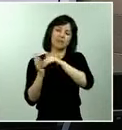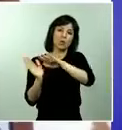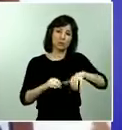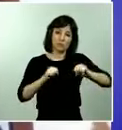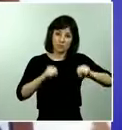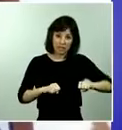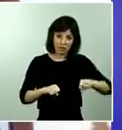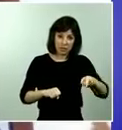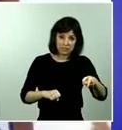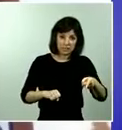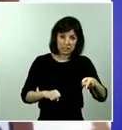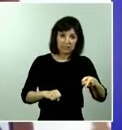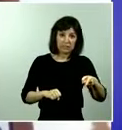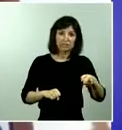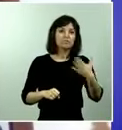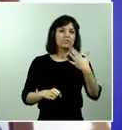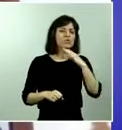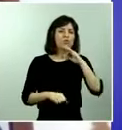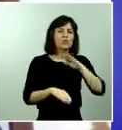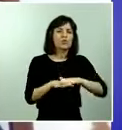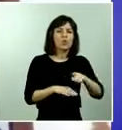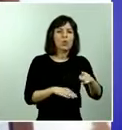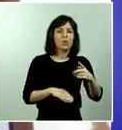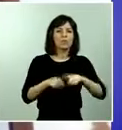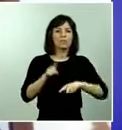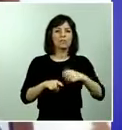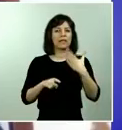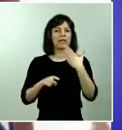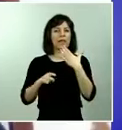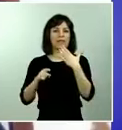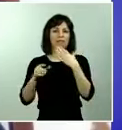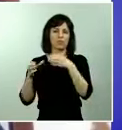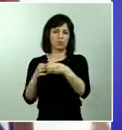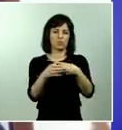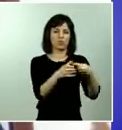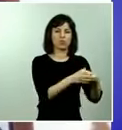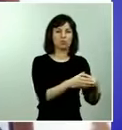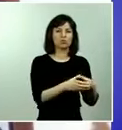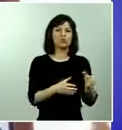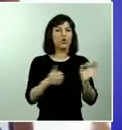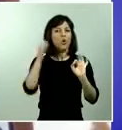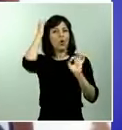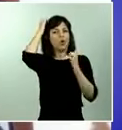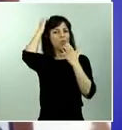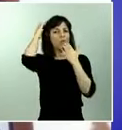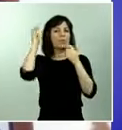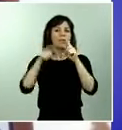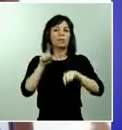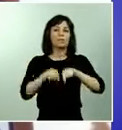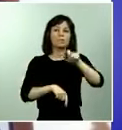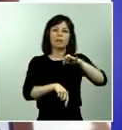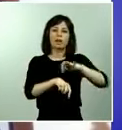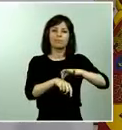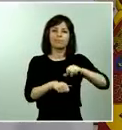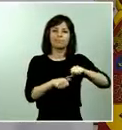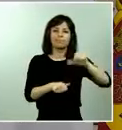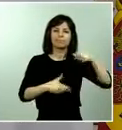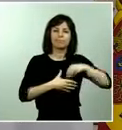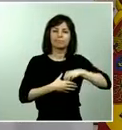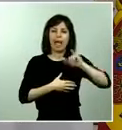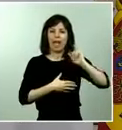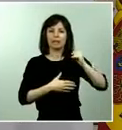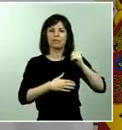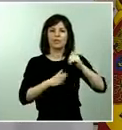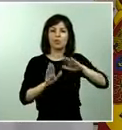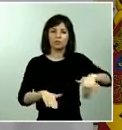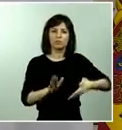¿cómo se haría? ¿por grupos de edad o teniendo en cuenta más factores como las patologías previas? Muchísimas gracias Muchas gracias Ana